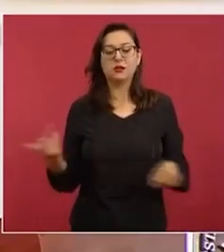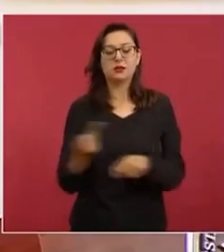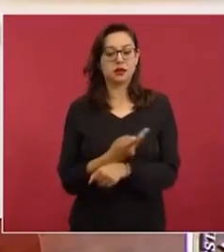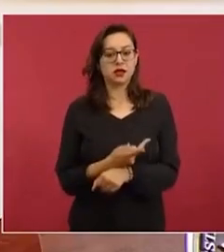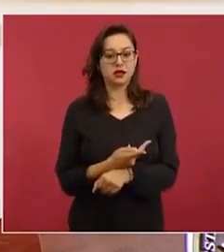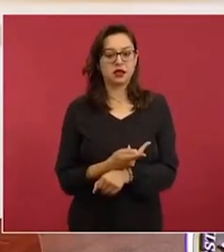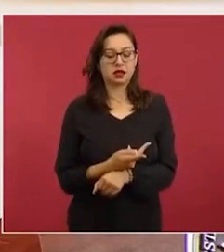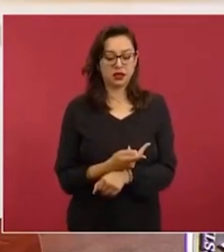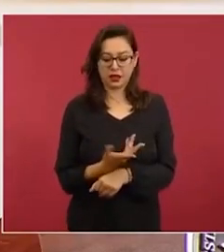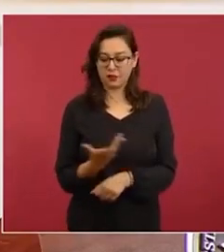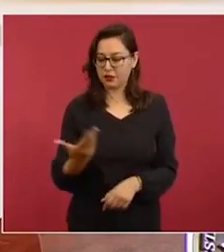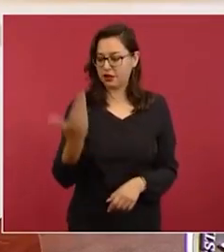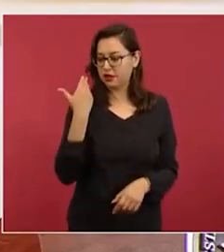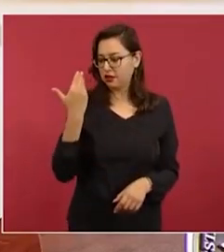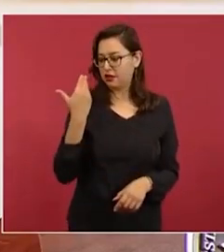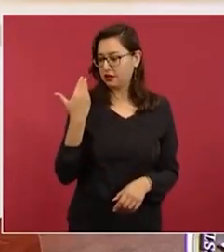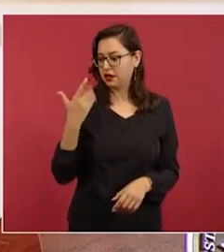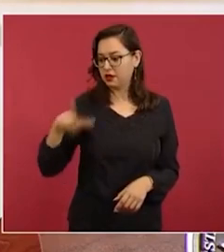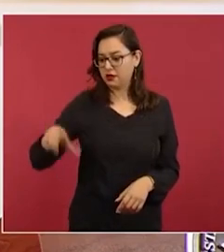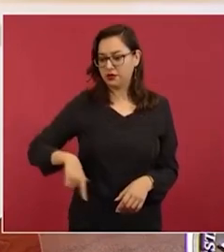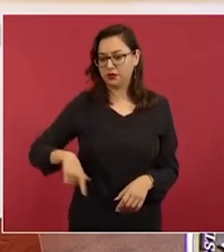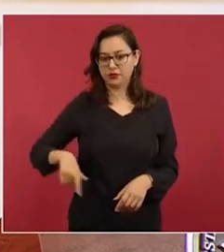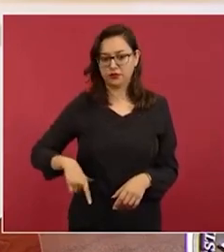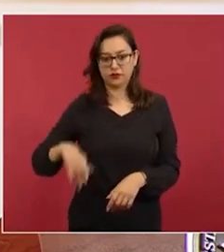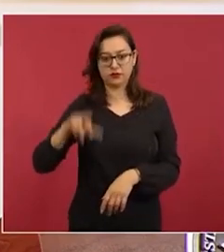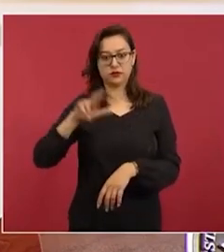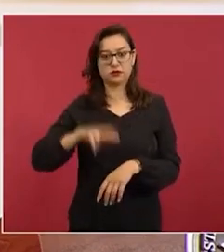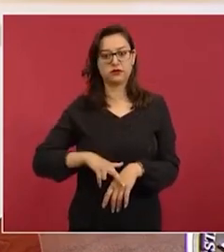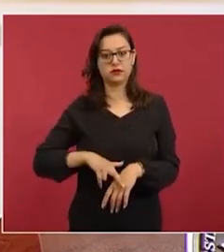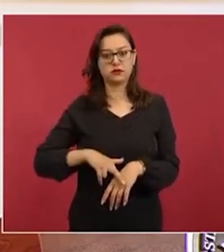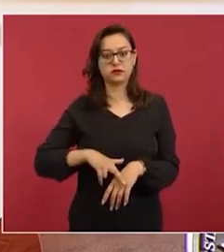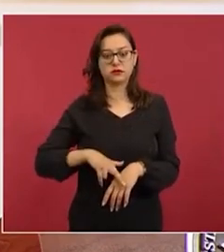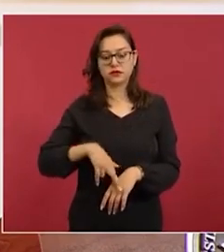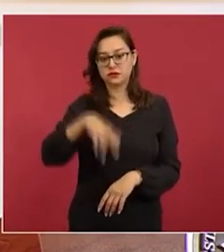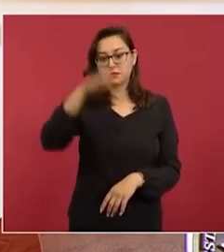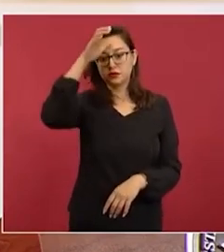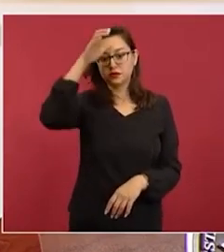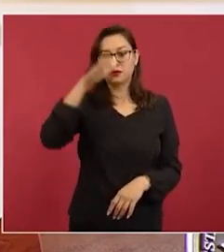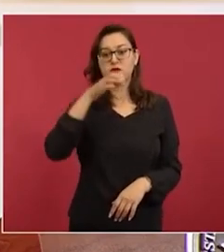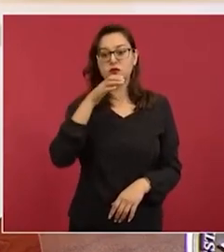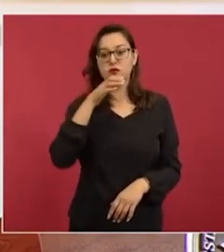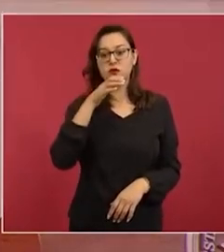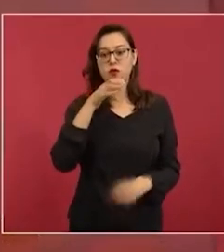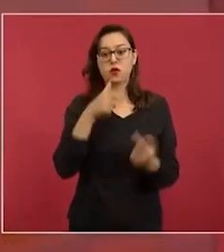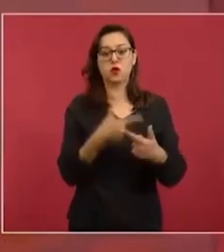de Coahuila, del PRI,